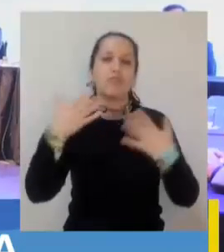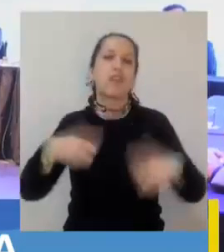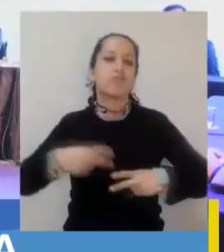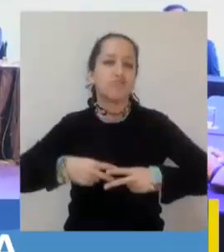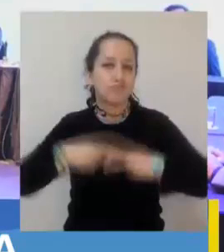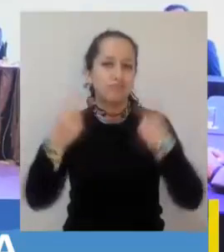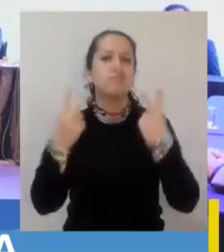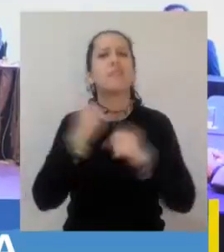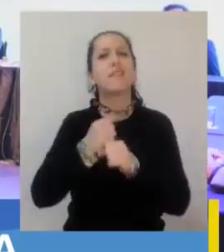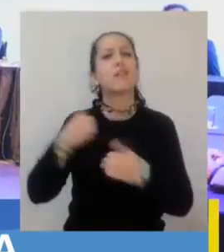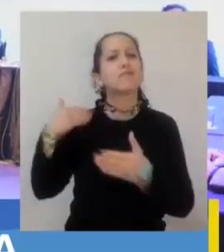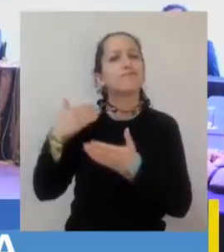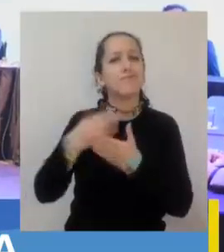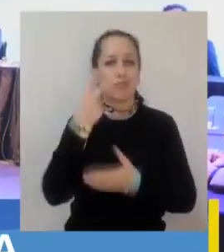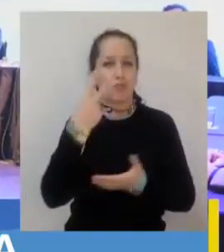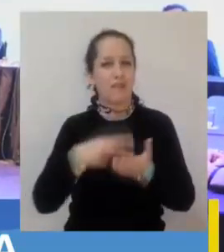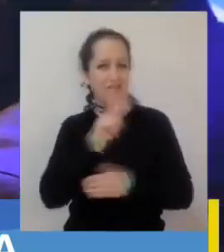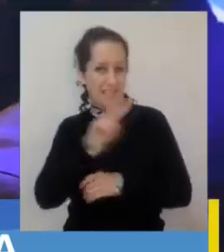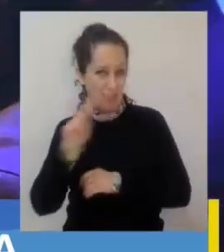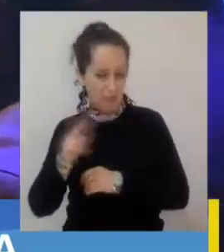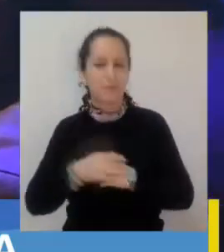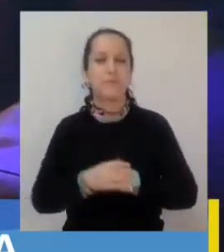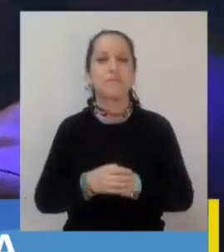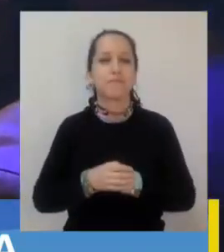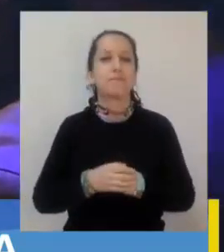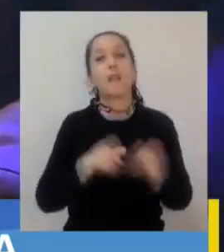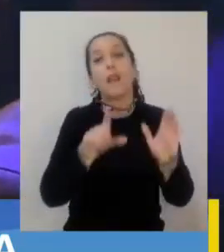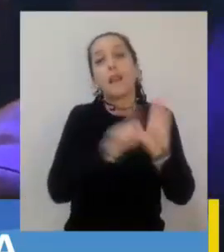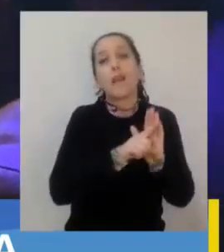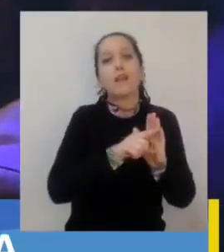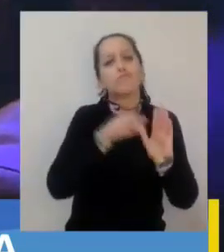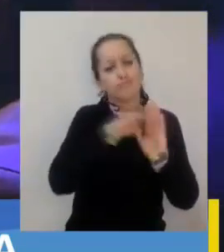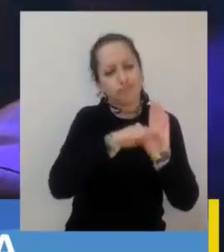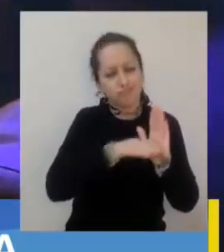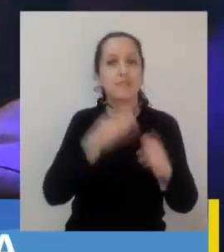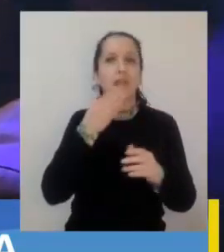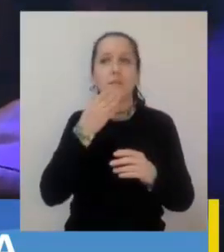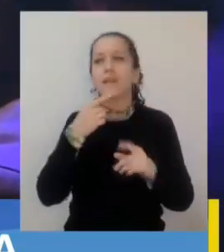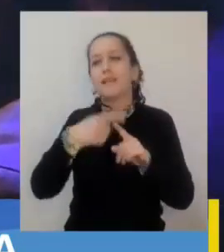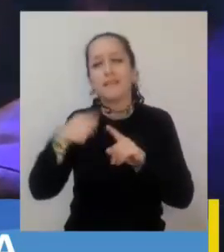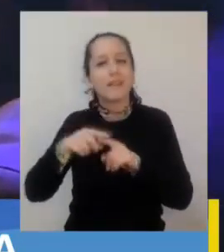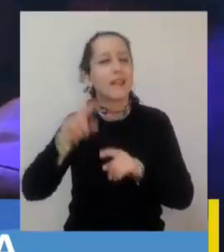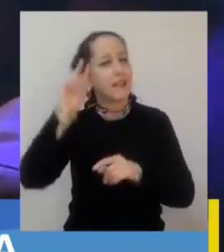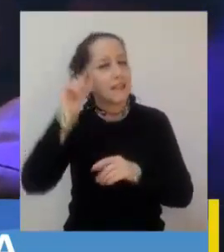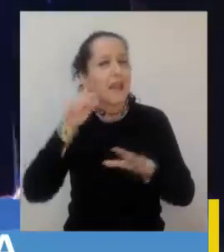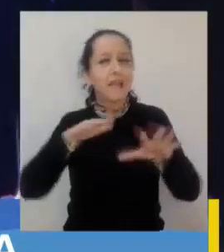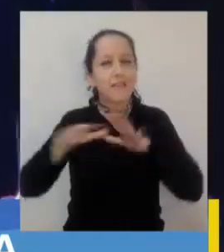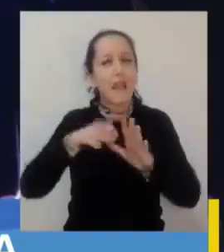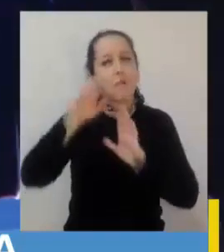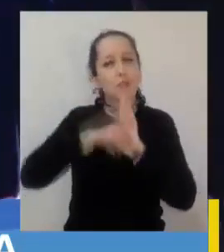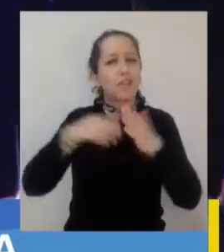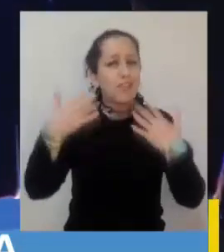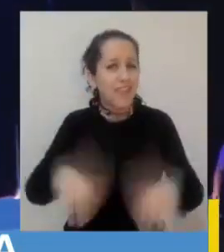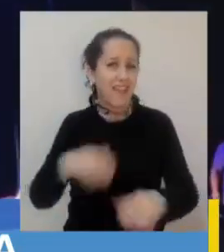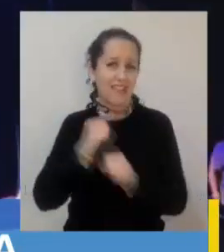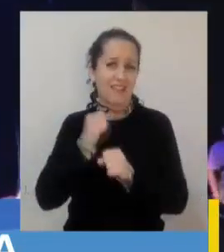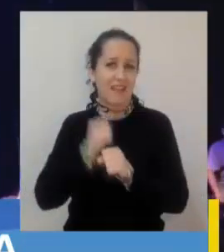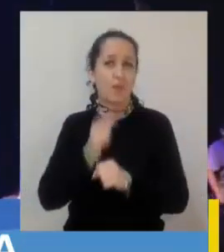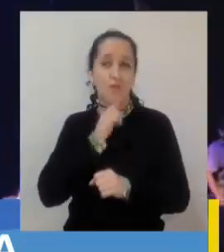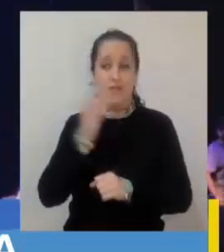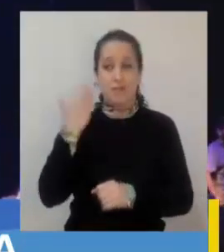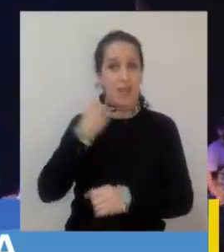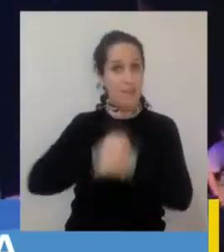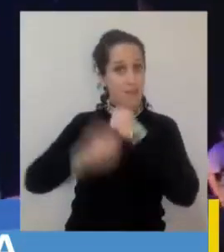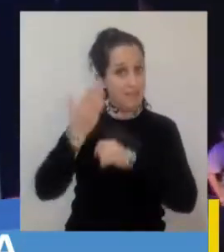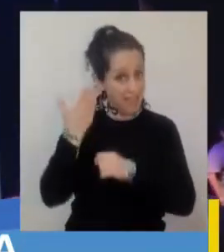Conforme a lo dispuesto por ley y con el recuento de los principales proyectos e iniciativas ejecutadas durante el último año, la